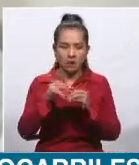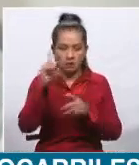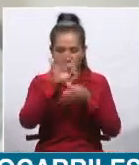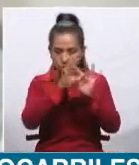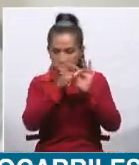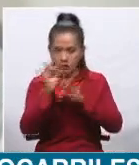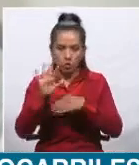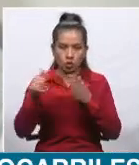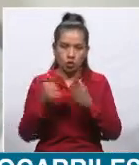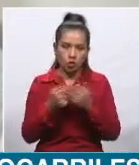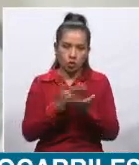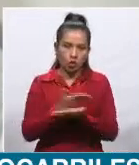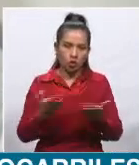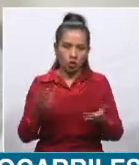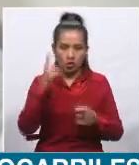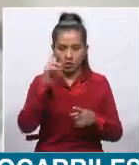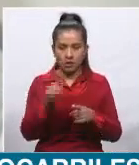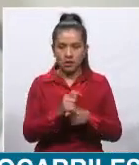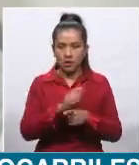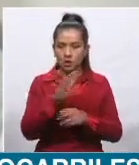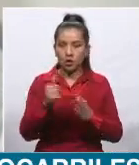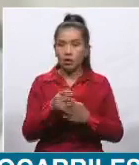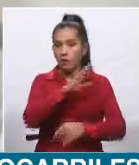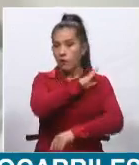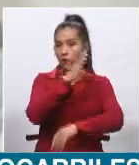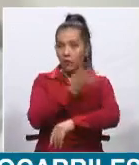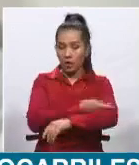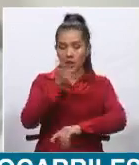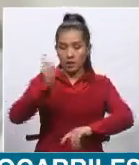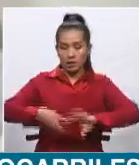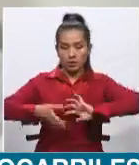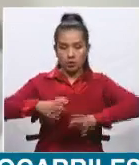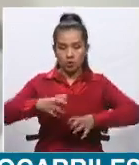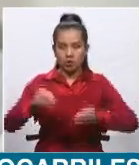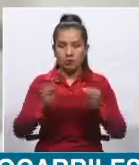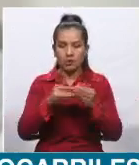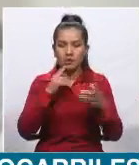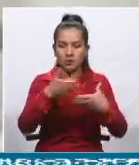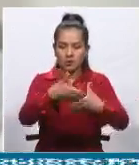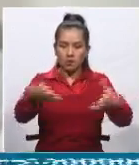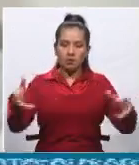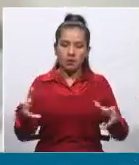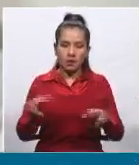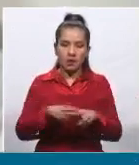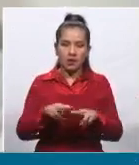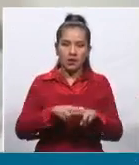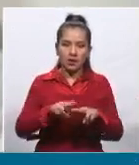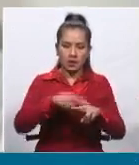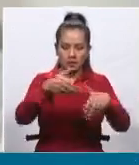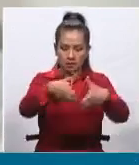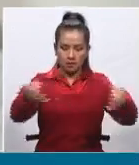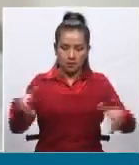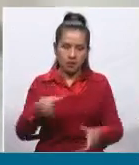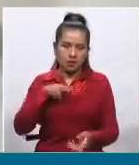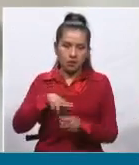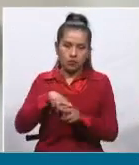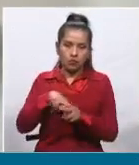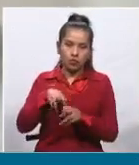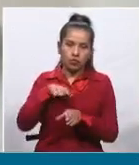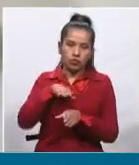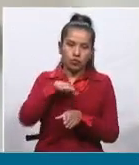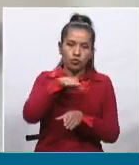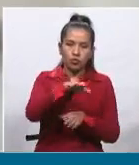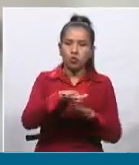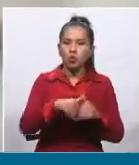elementos técnicos que hacen a la potencia, que hacen al ancho de la trocha de una locomotora para poder transportar